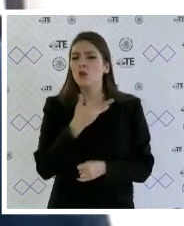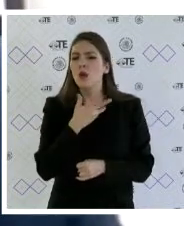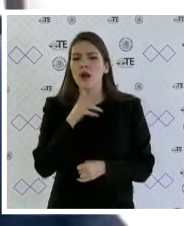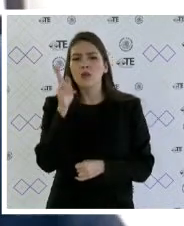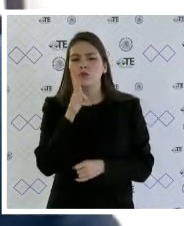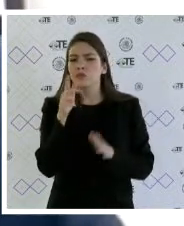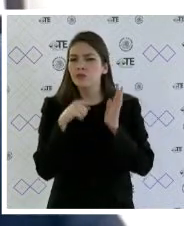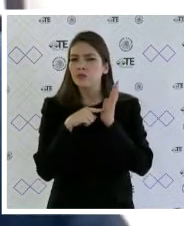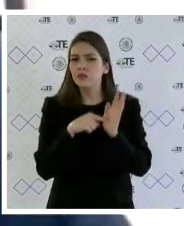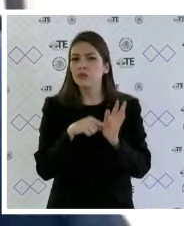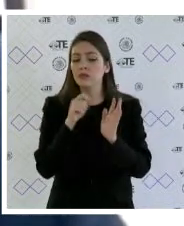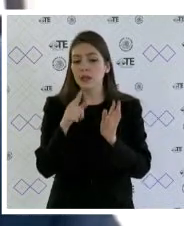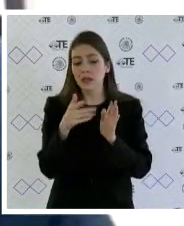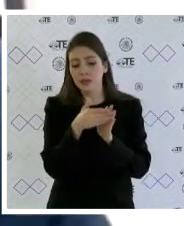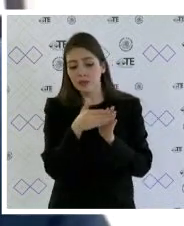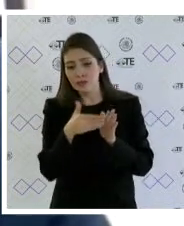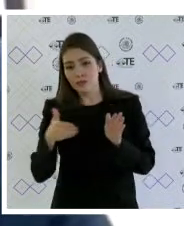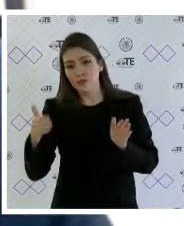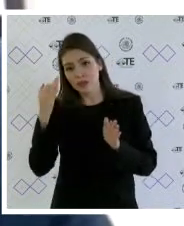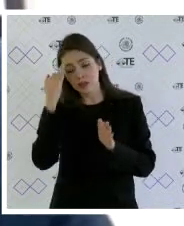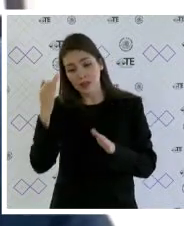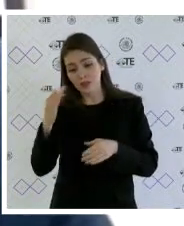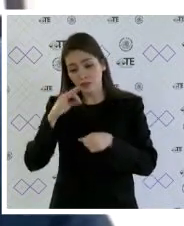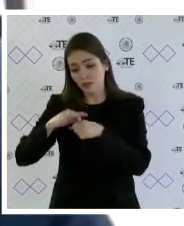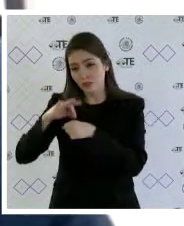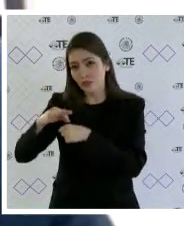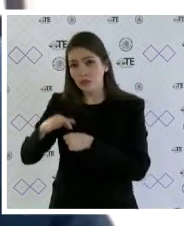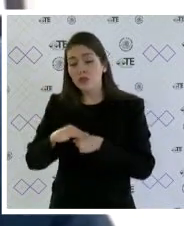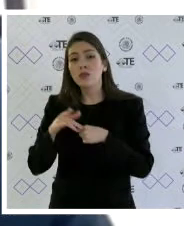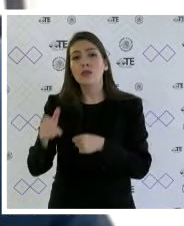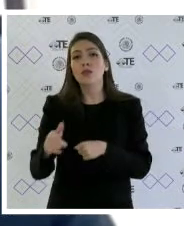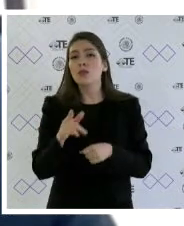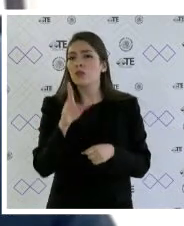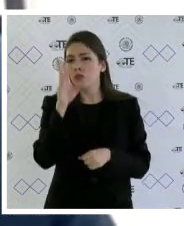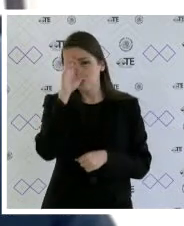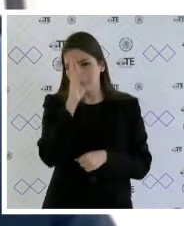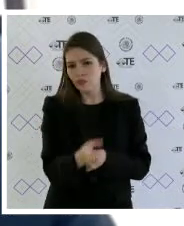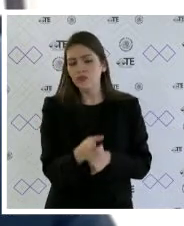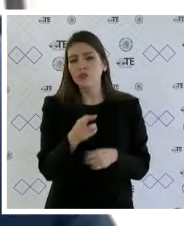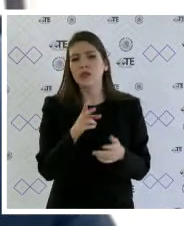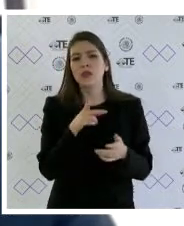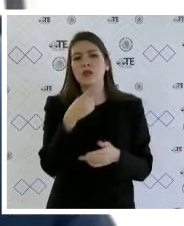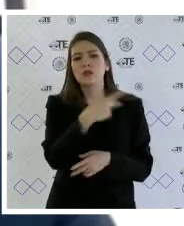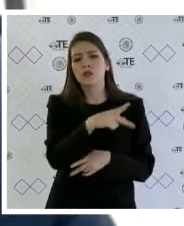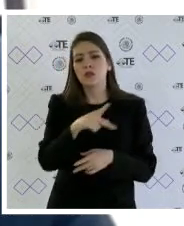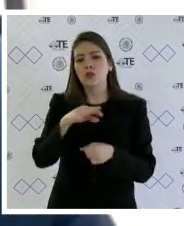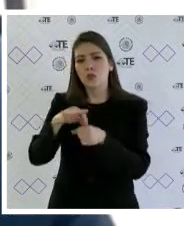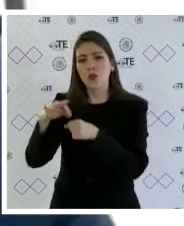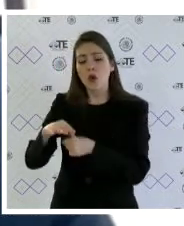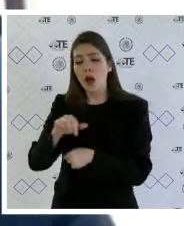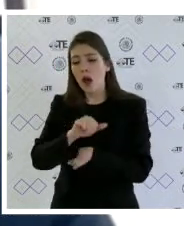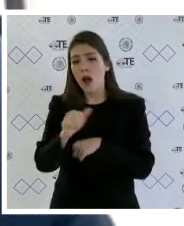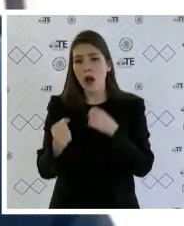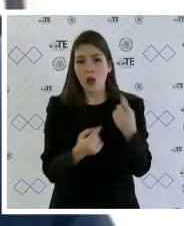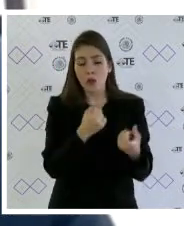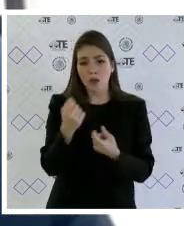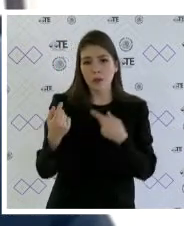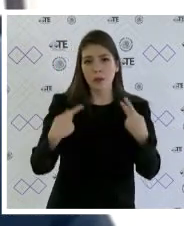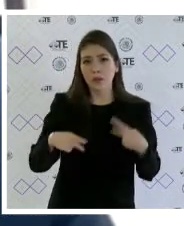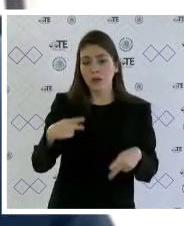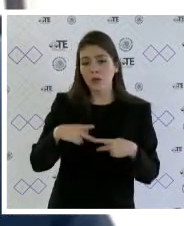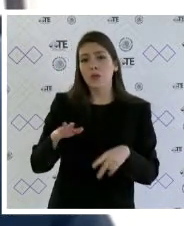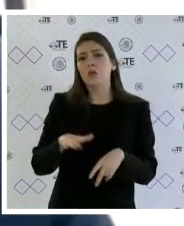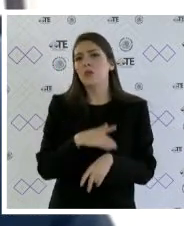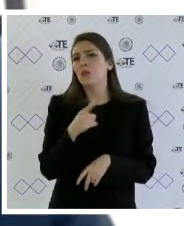en el desarrollo de la jornada electiva se hubiera impedido el derecho al voto a persona alguna pues deja de aportar elementos para demostrar su afirmación